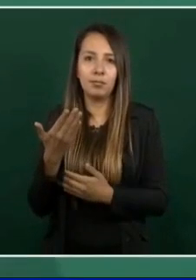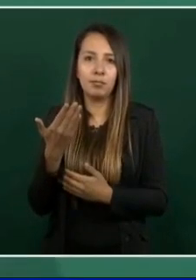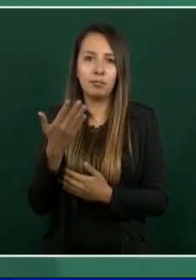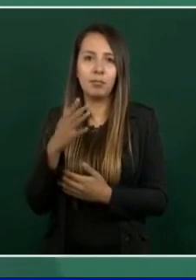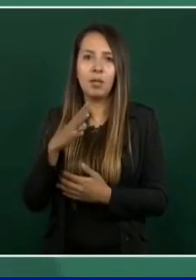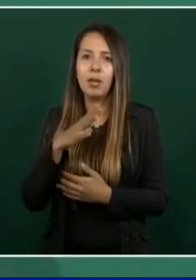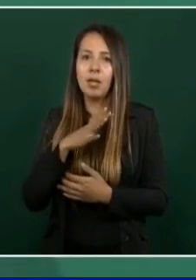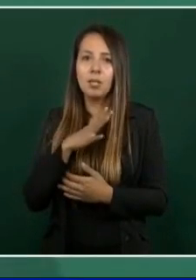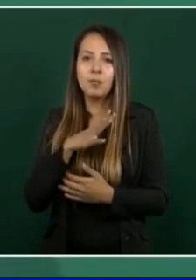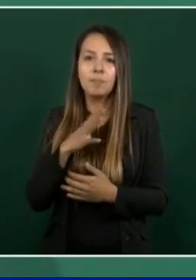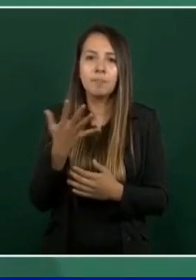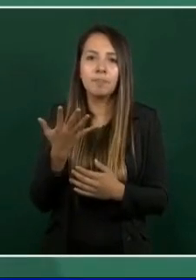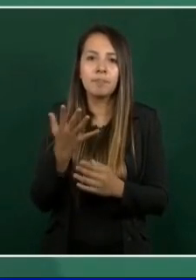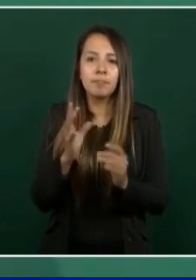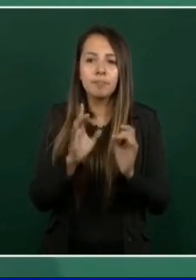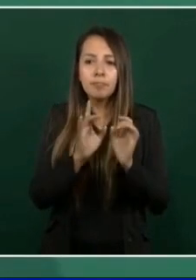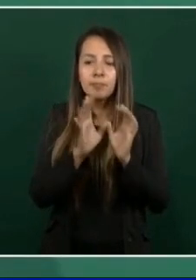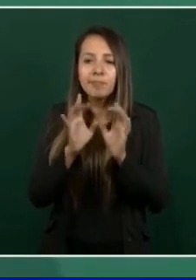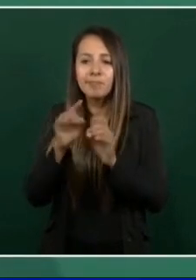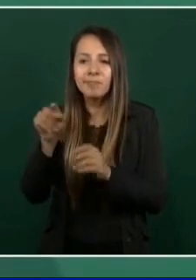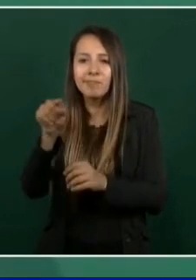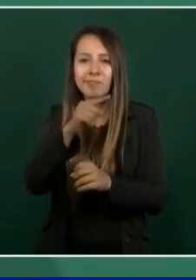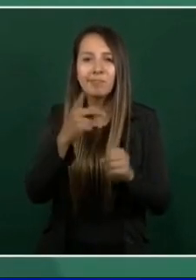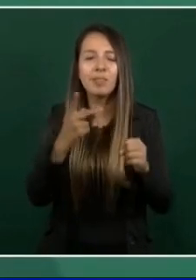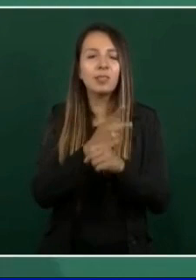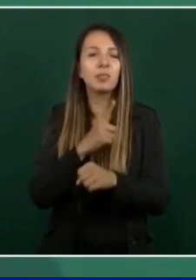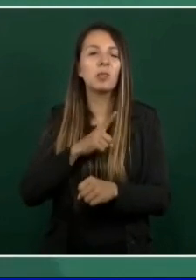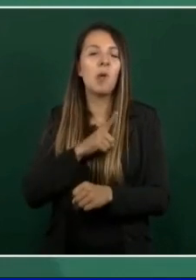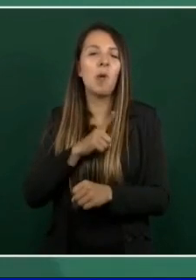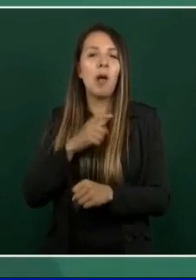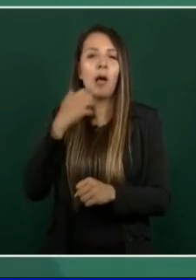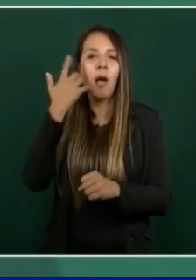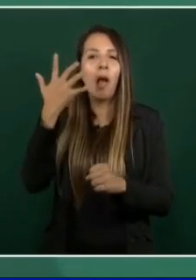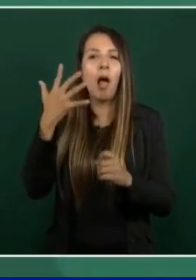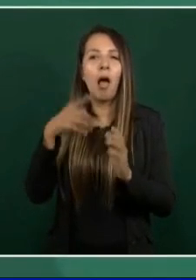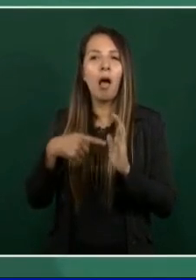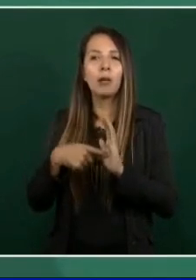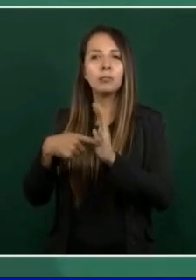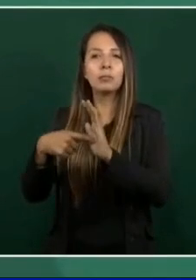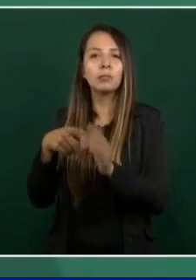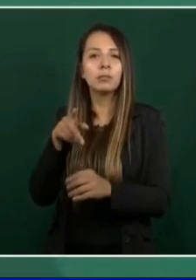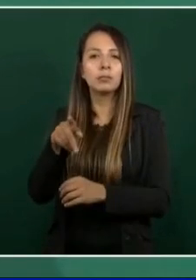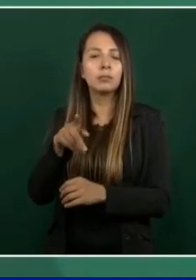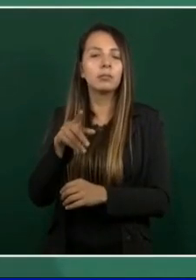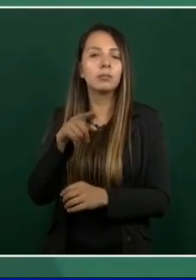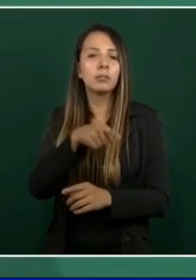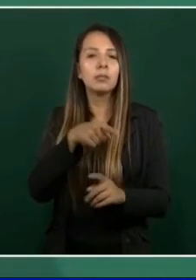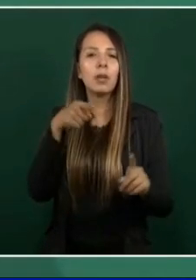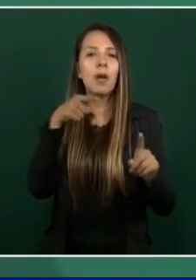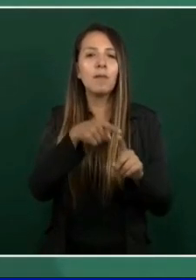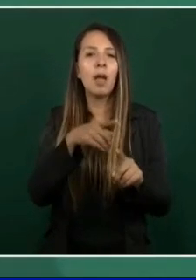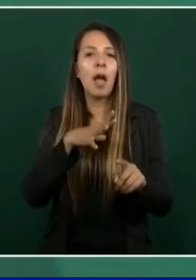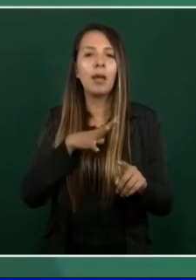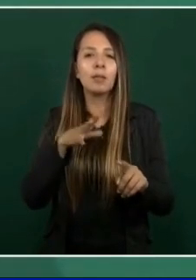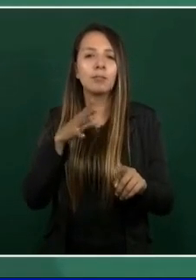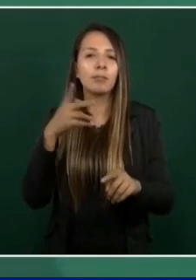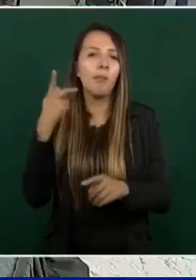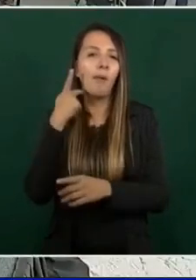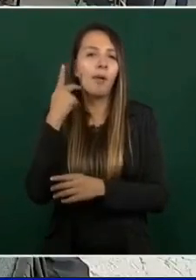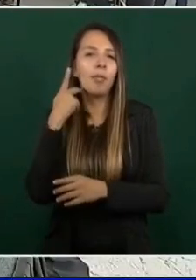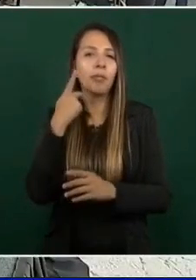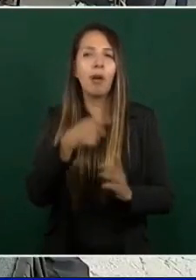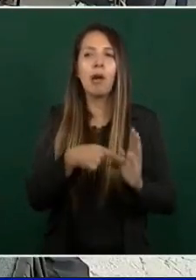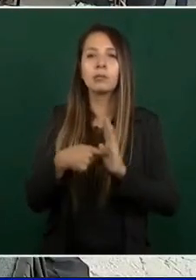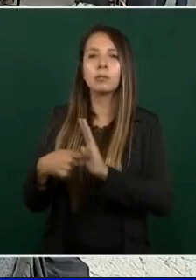actos más que nada propagandísticos, con propósitos políticos, pero no